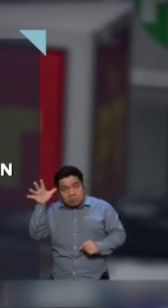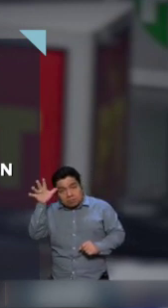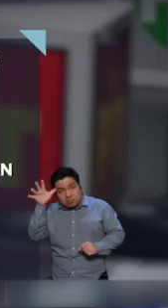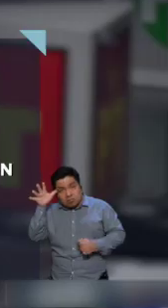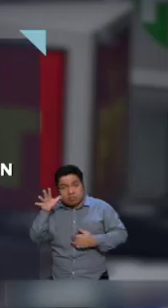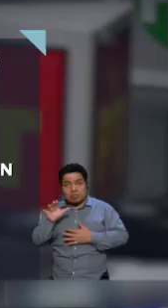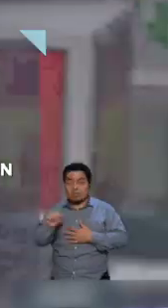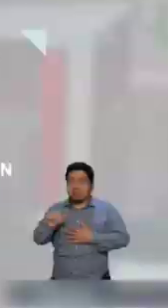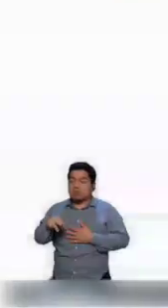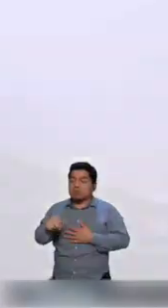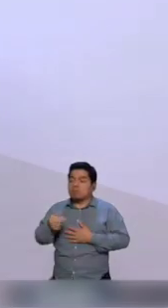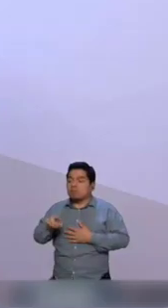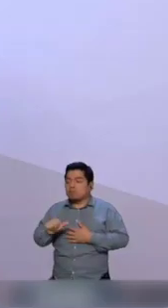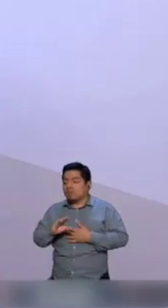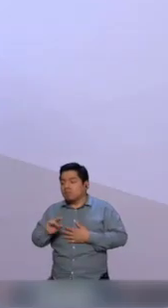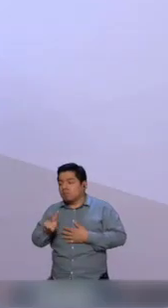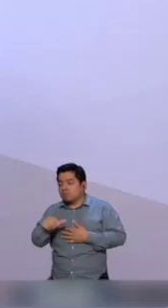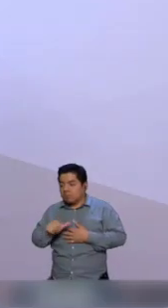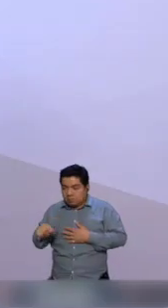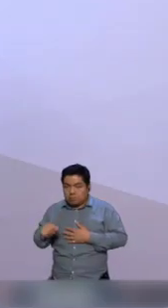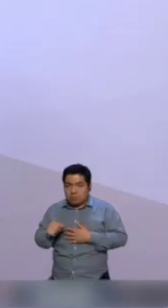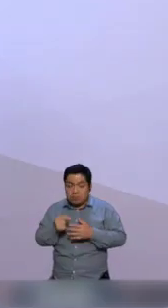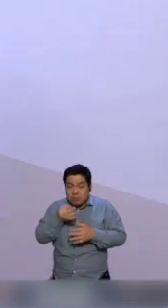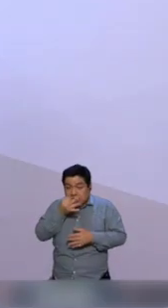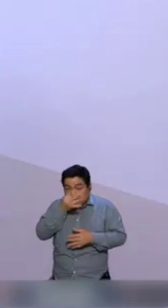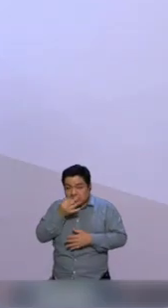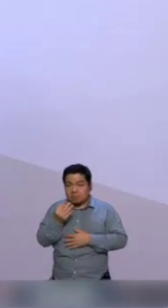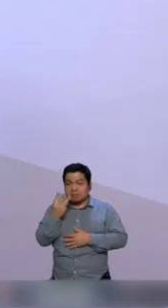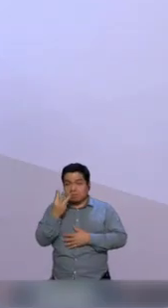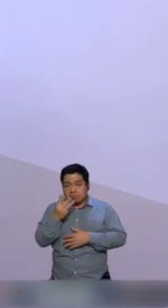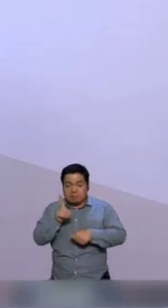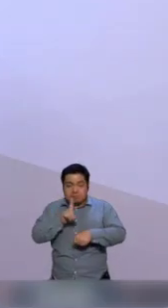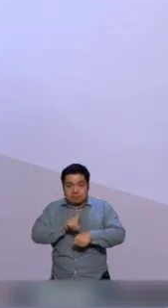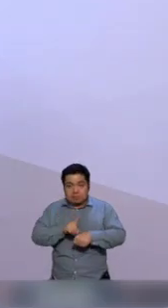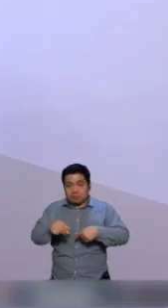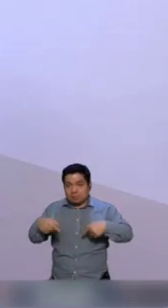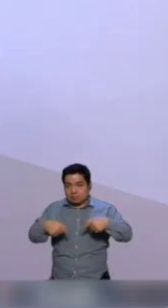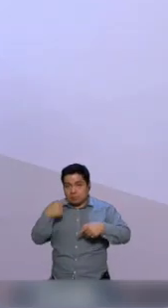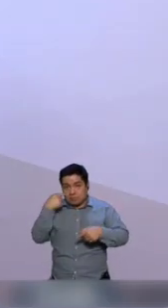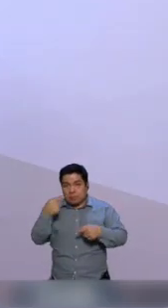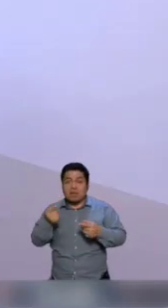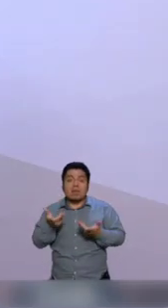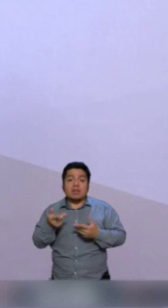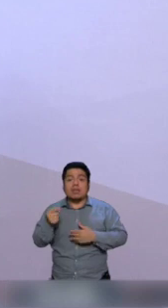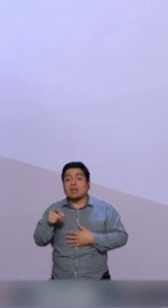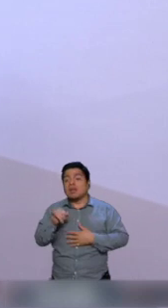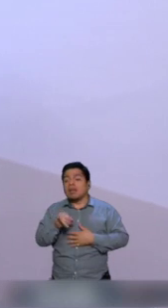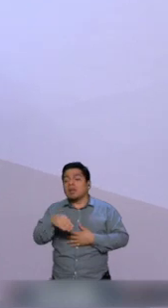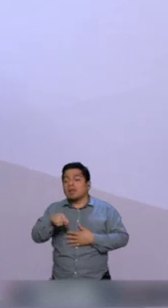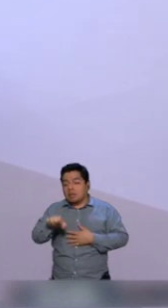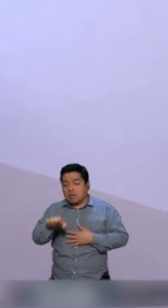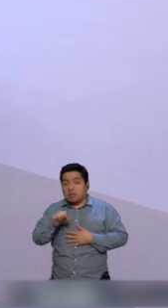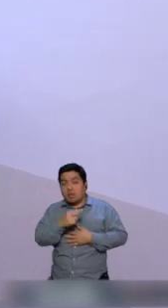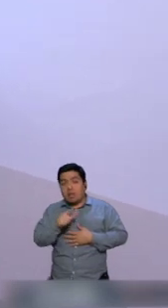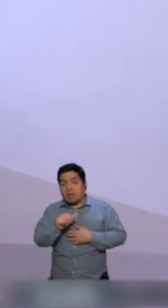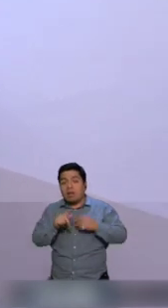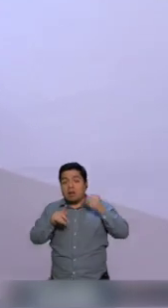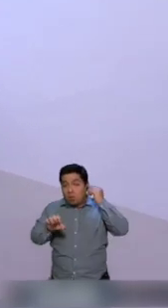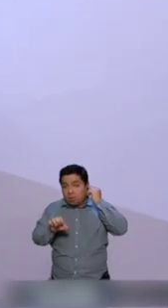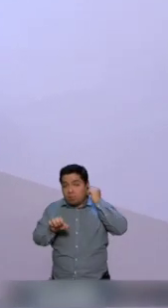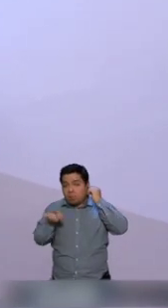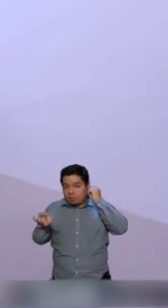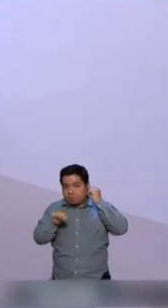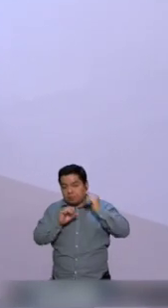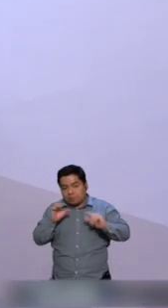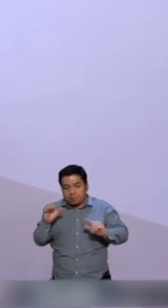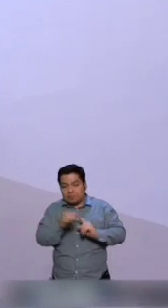PRD, Sandra Cuevas. Y a tres días del segundo debate presidencial, le comento que la consejera presidenta del INE, Guadalupe Tadei, aseguró que